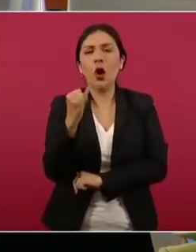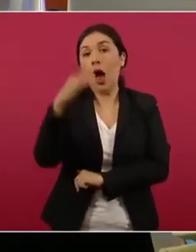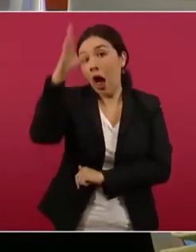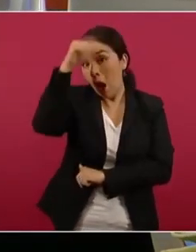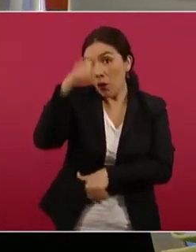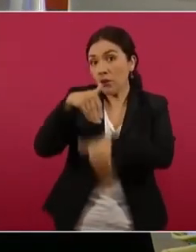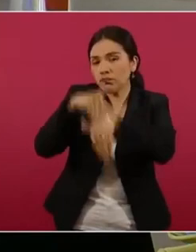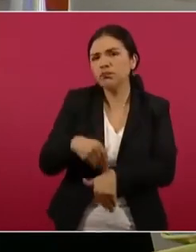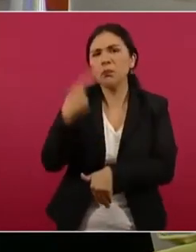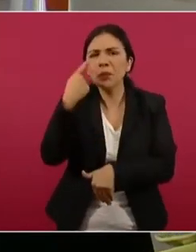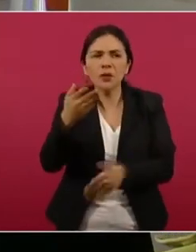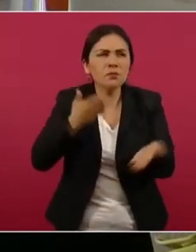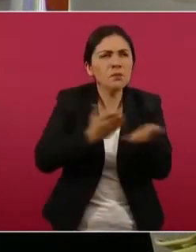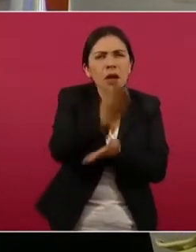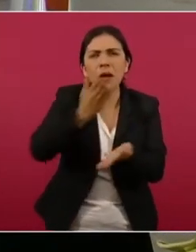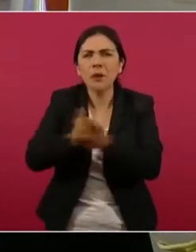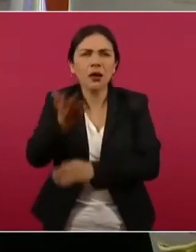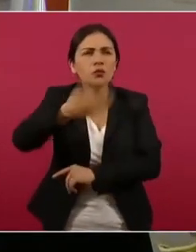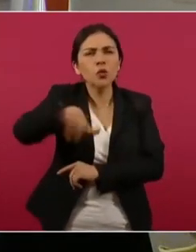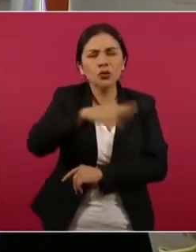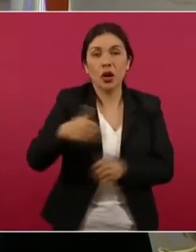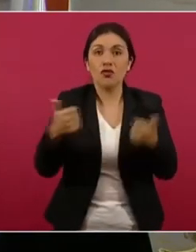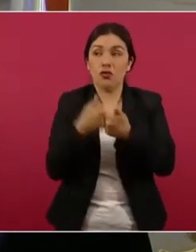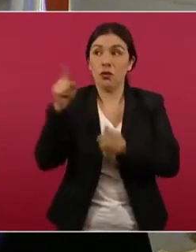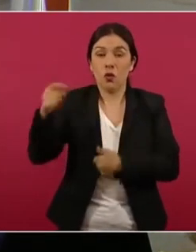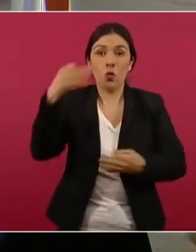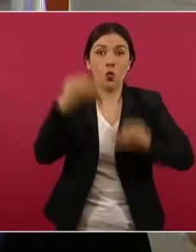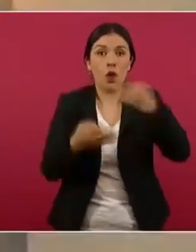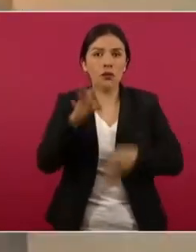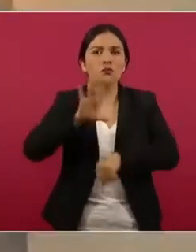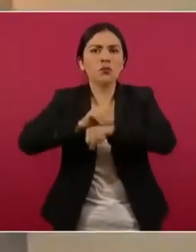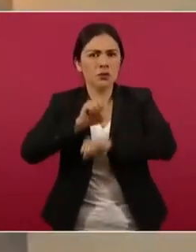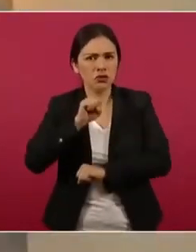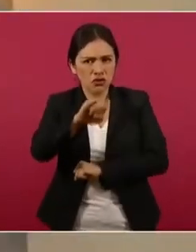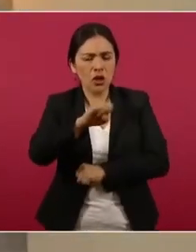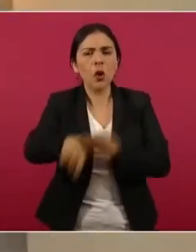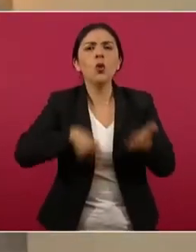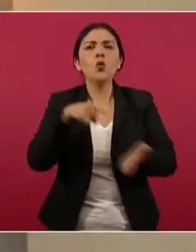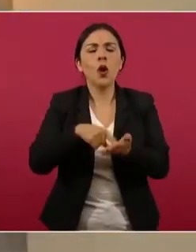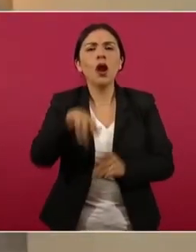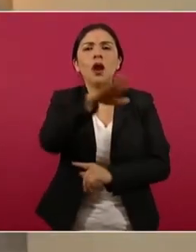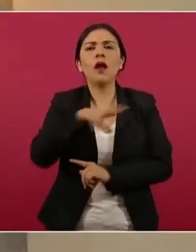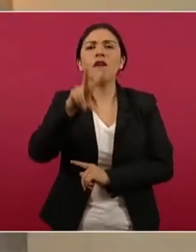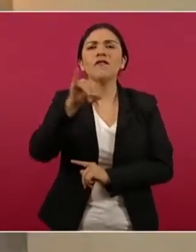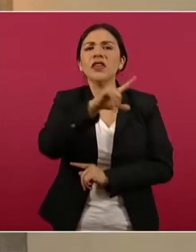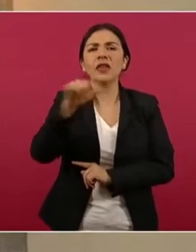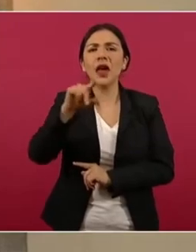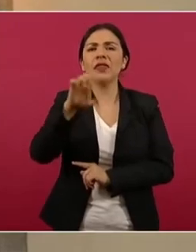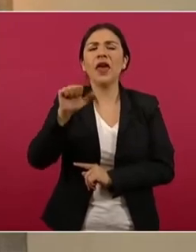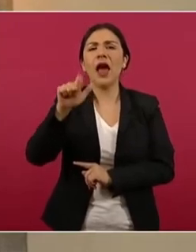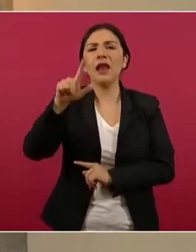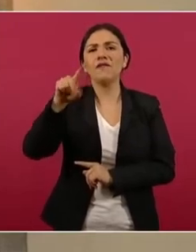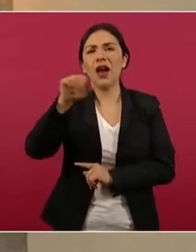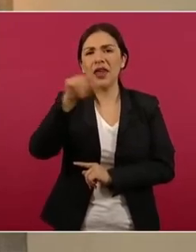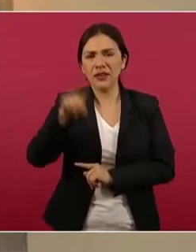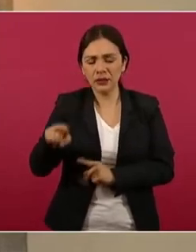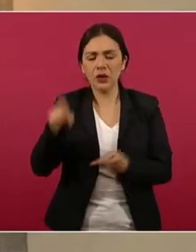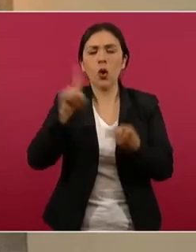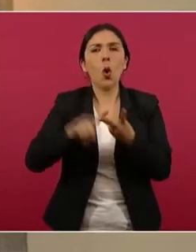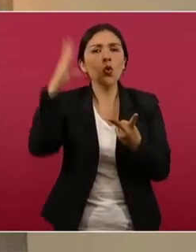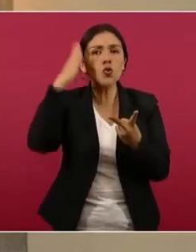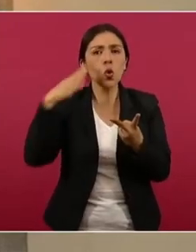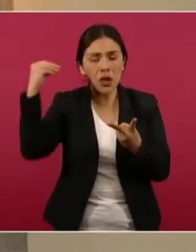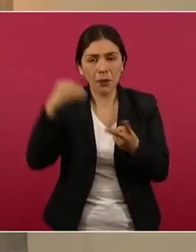diversos cateos que autorizaron los jueces en los municipios de Villa de Álvarez y Colima, en una operación